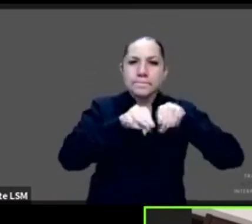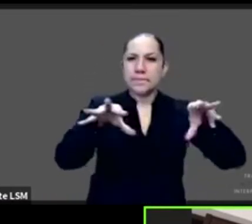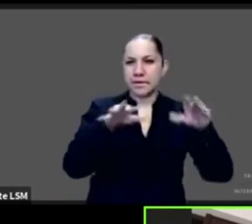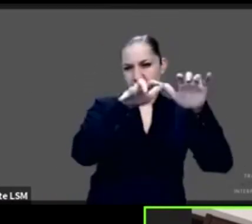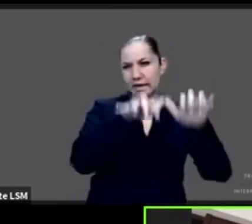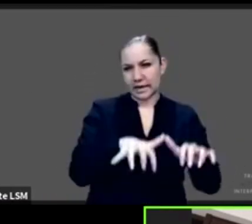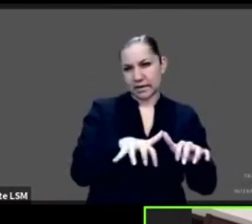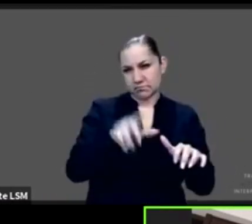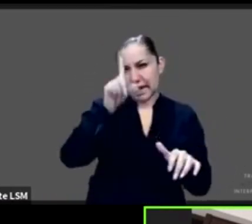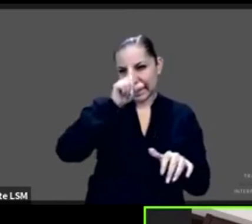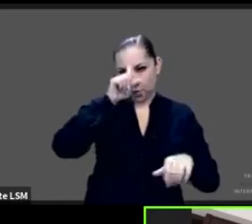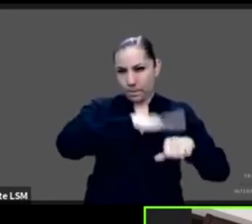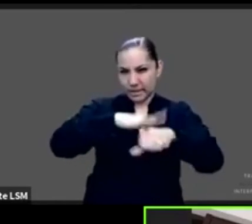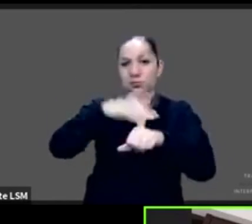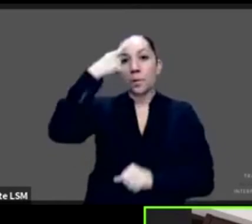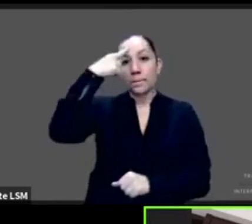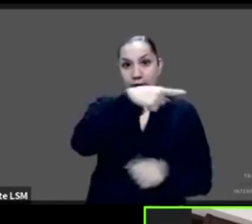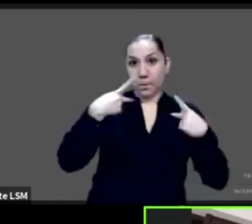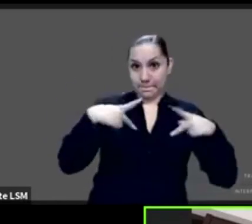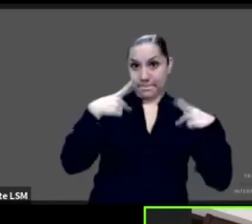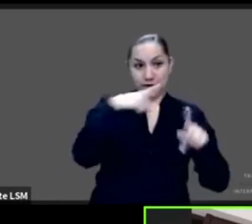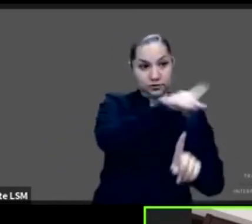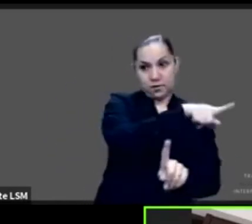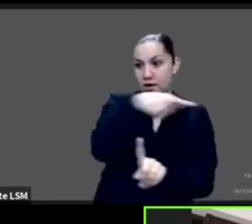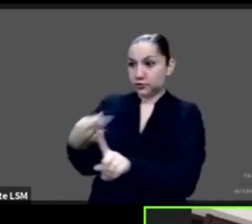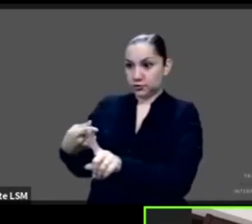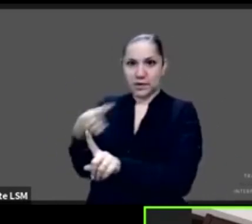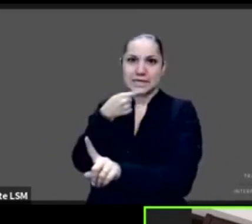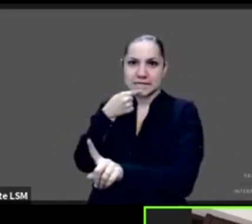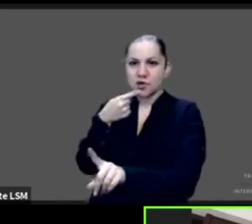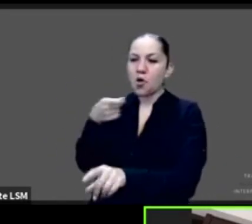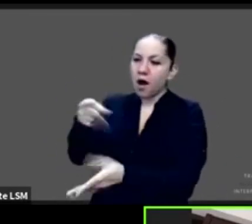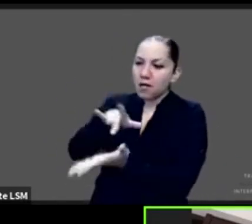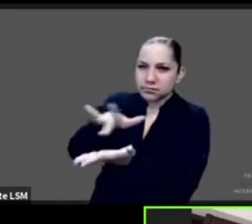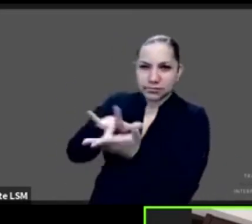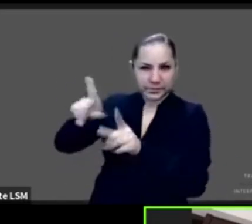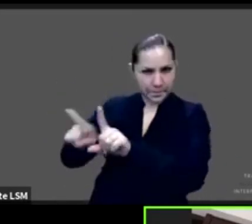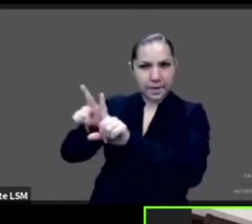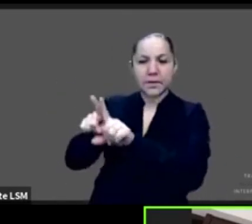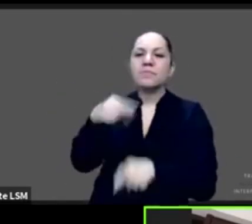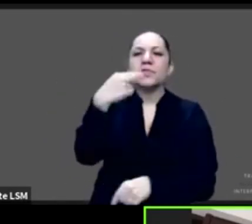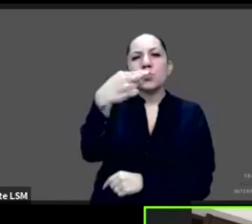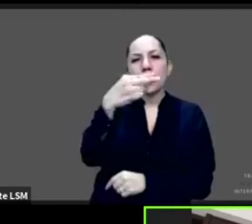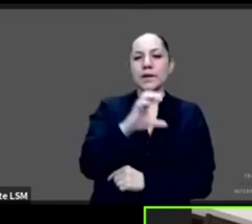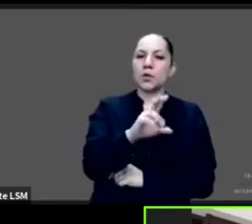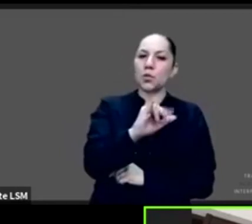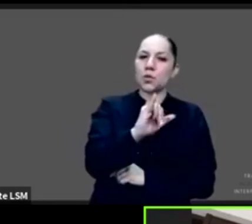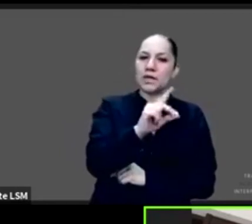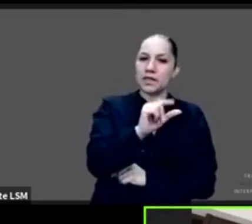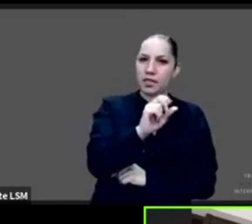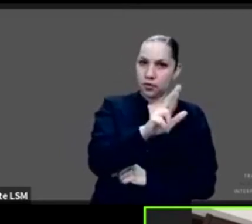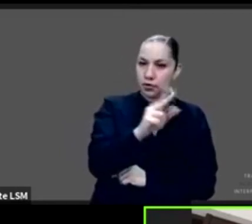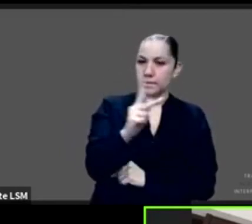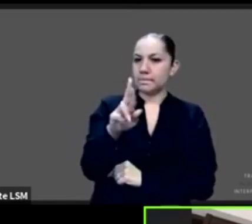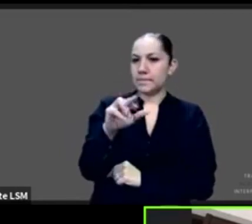para la hospitalización de pacientes pediátricos. Ahí se refieren en cuidador primario al padre, a la madre